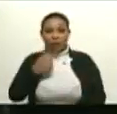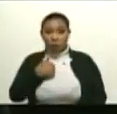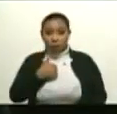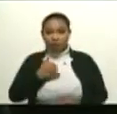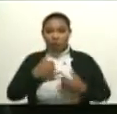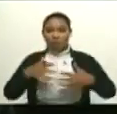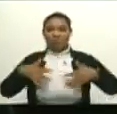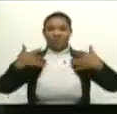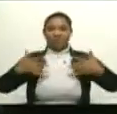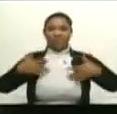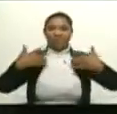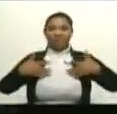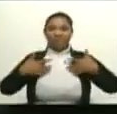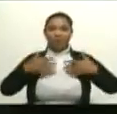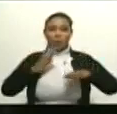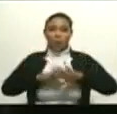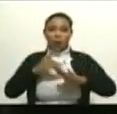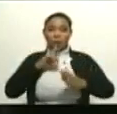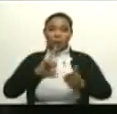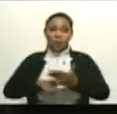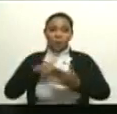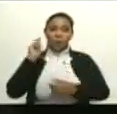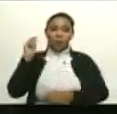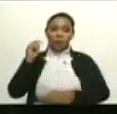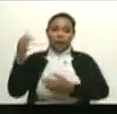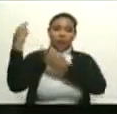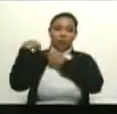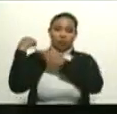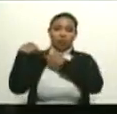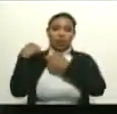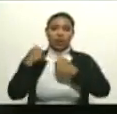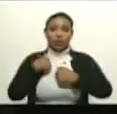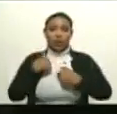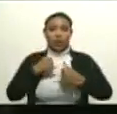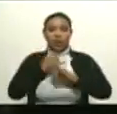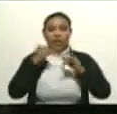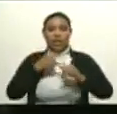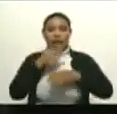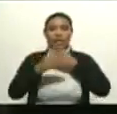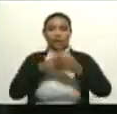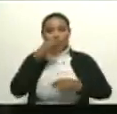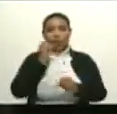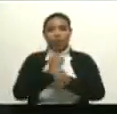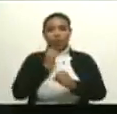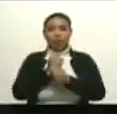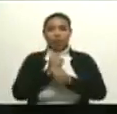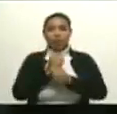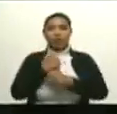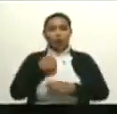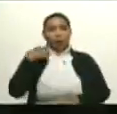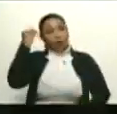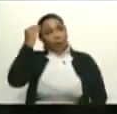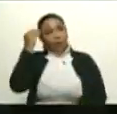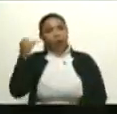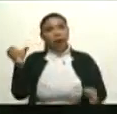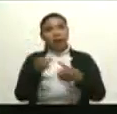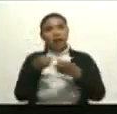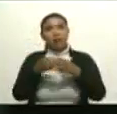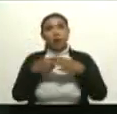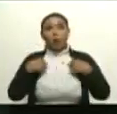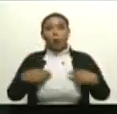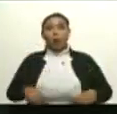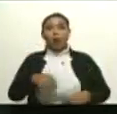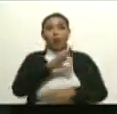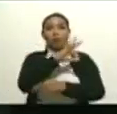contento de haber cumplido la tarea, muy contento de haber hecho el trabajo, creo que un equipo humano de más de